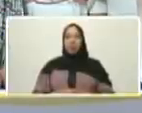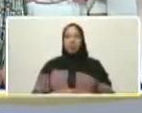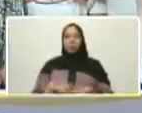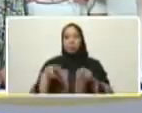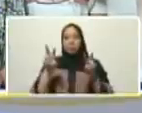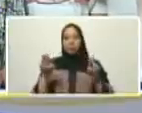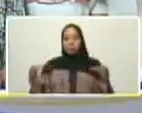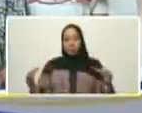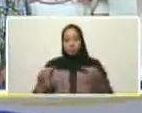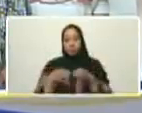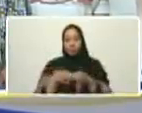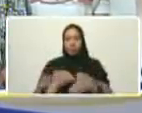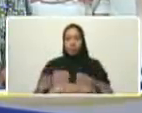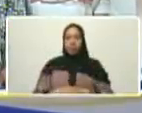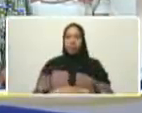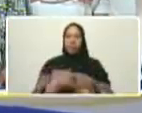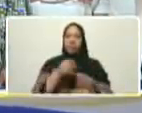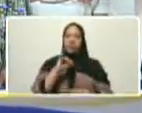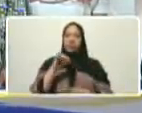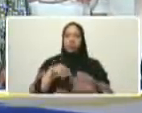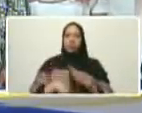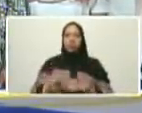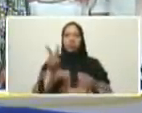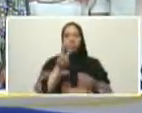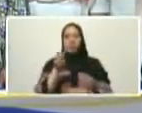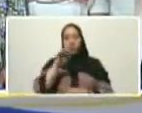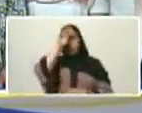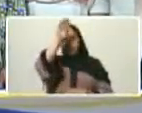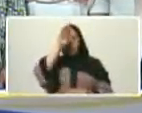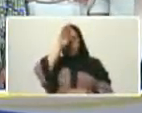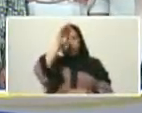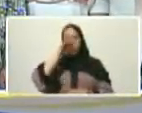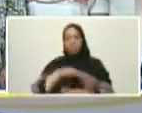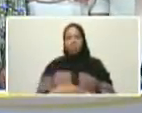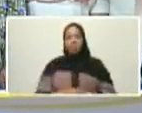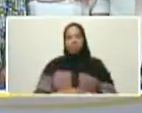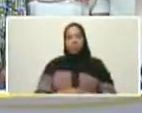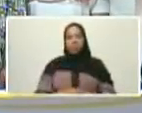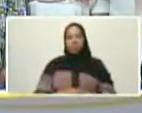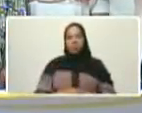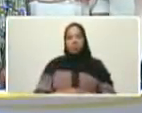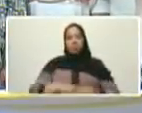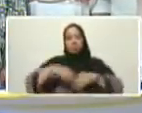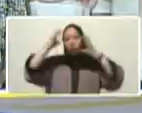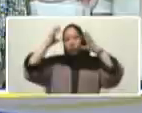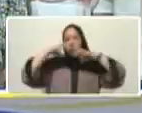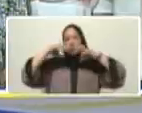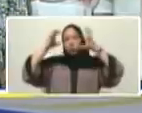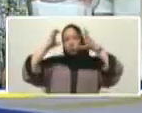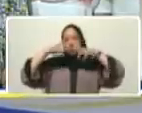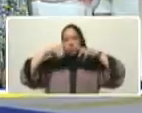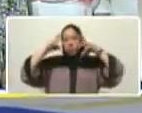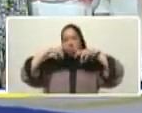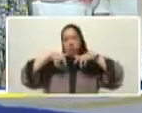núcleo de lo que debe ser la Venezuela del futuro llueva truene o relampague